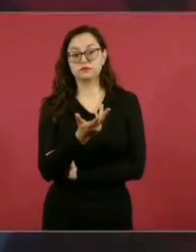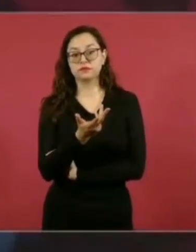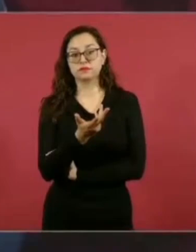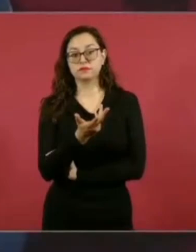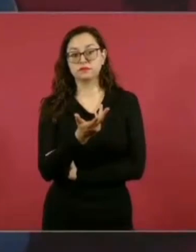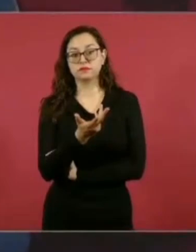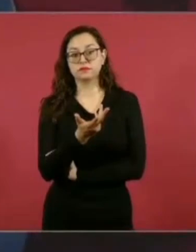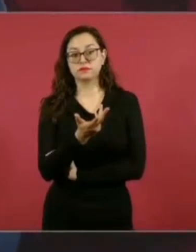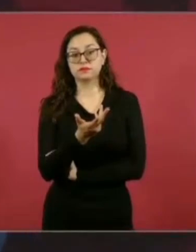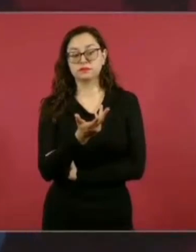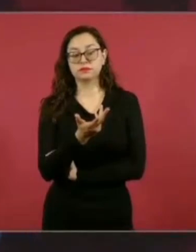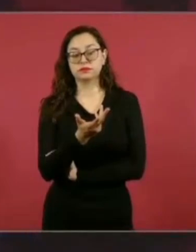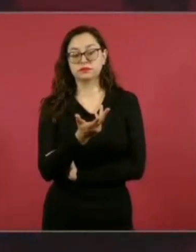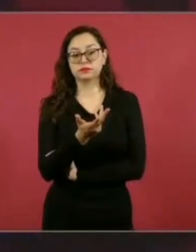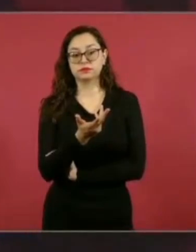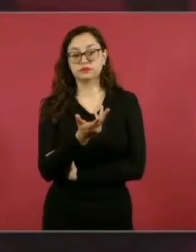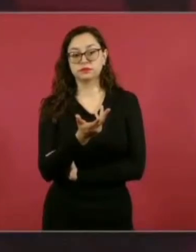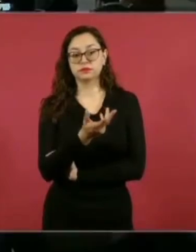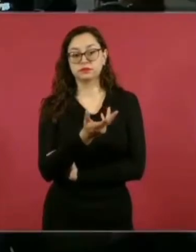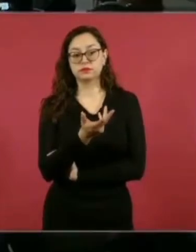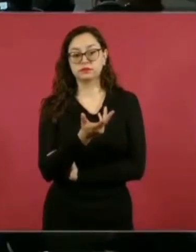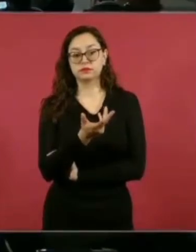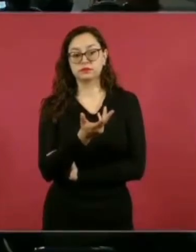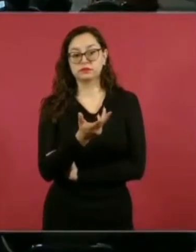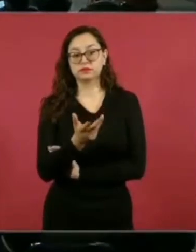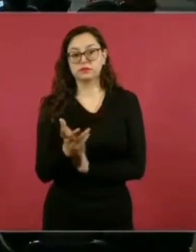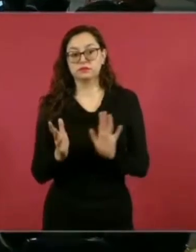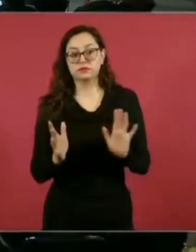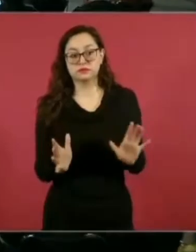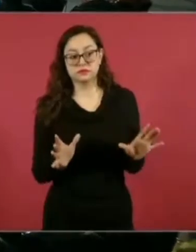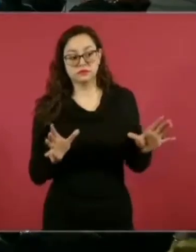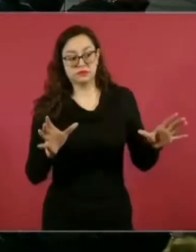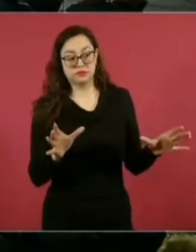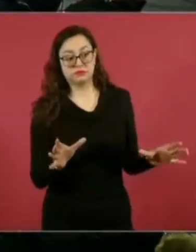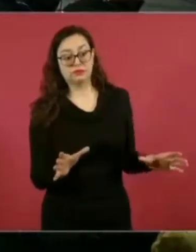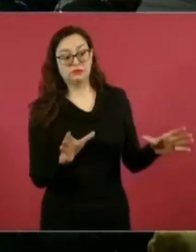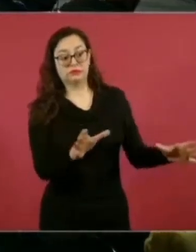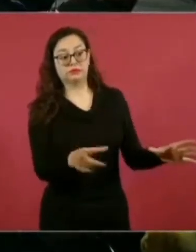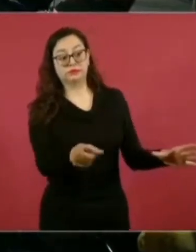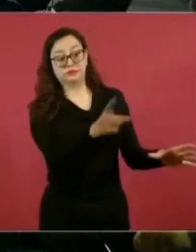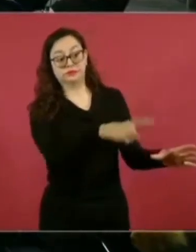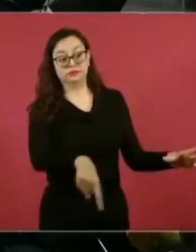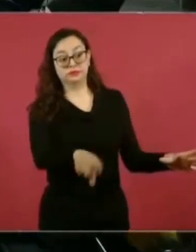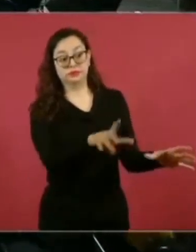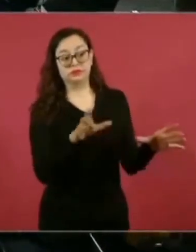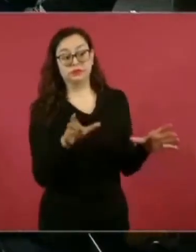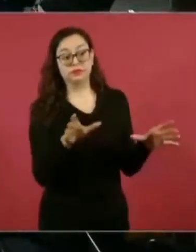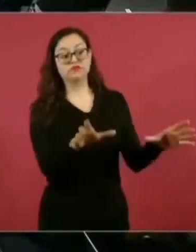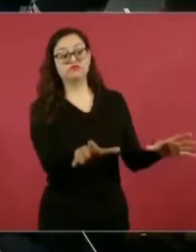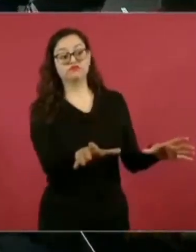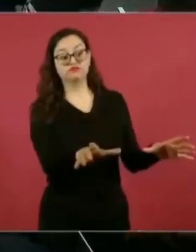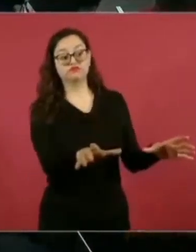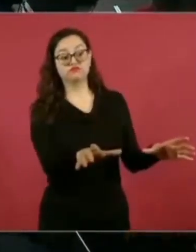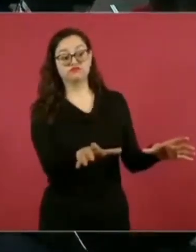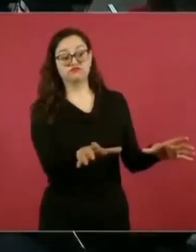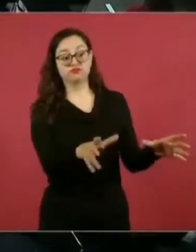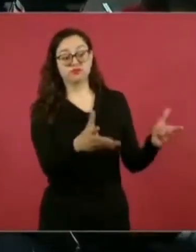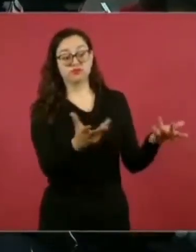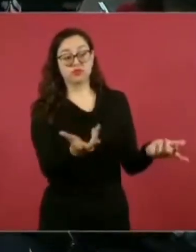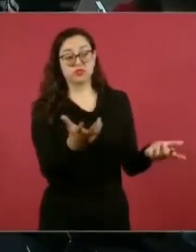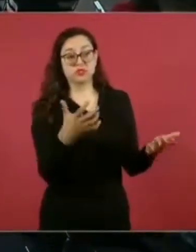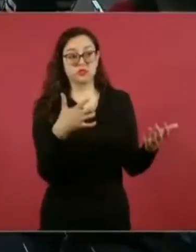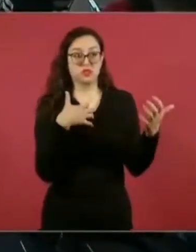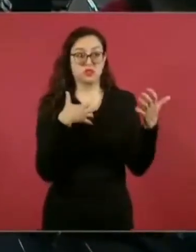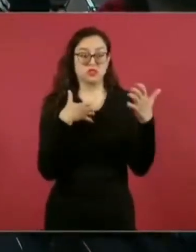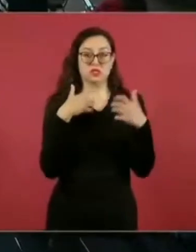Si hay alguien responsable para los que están enojados por lo de la invitación al